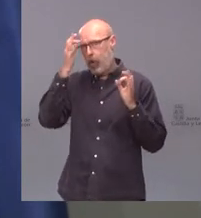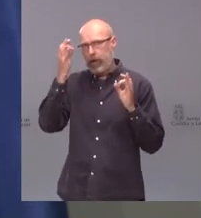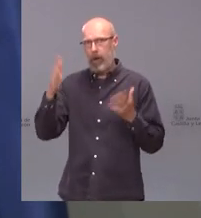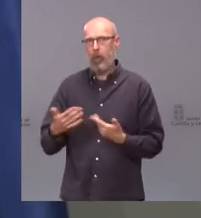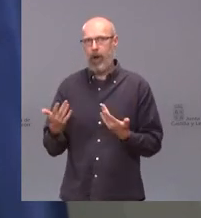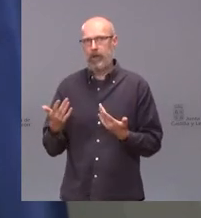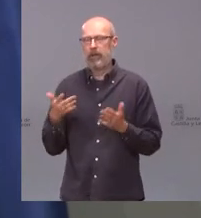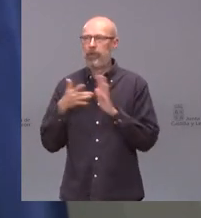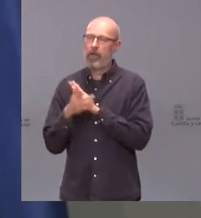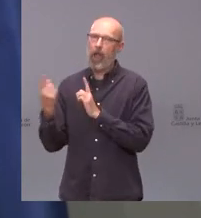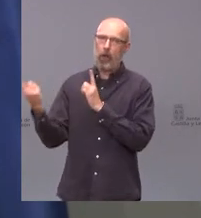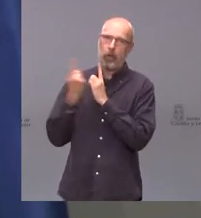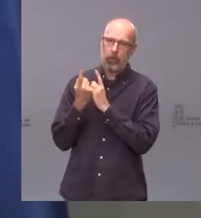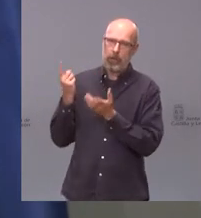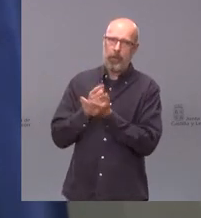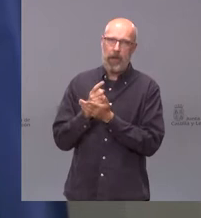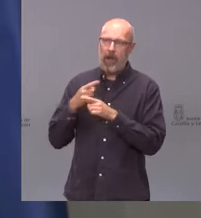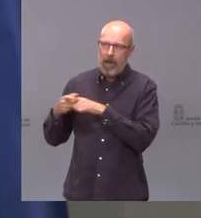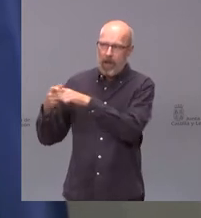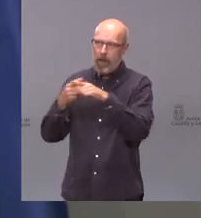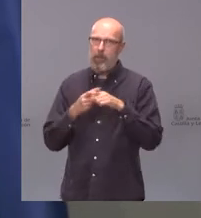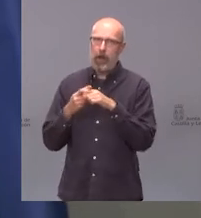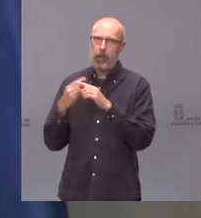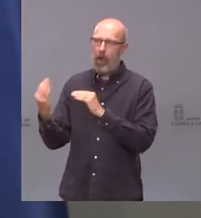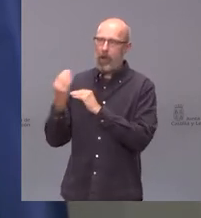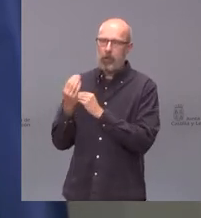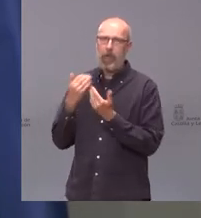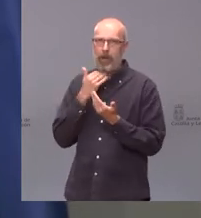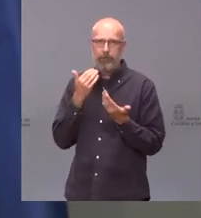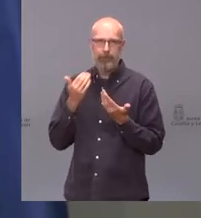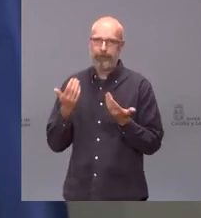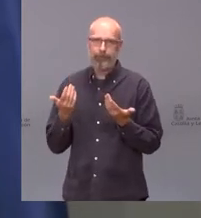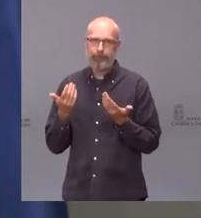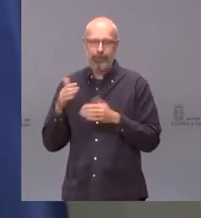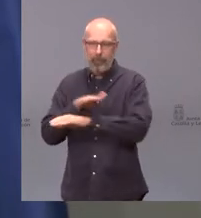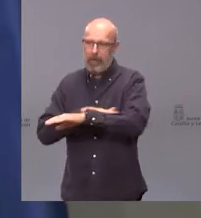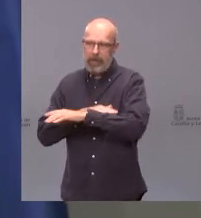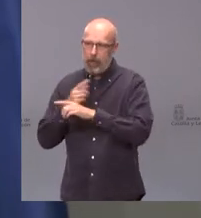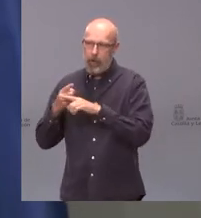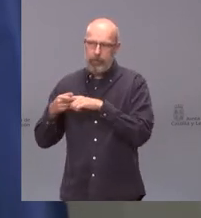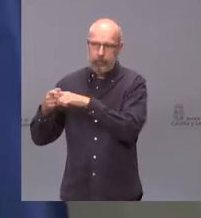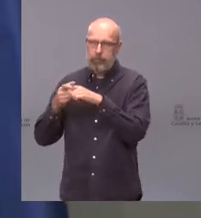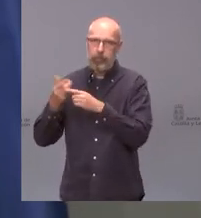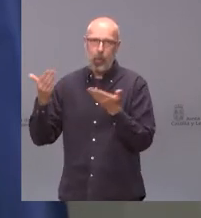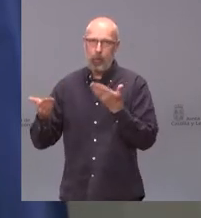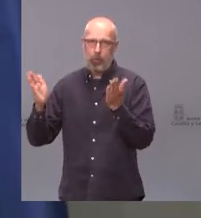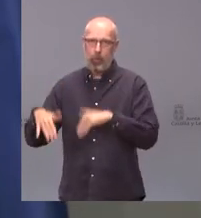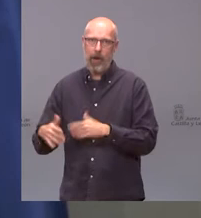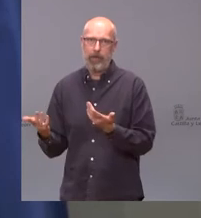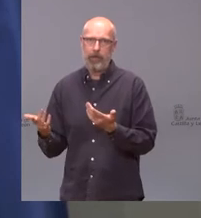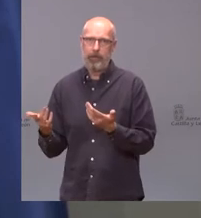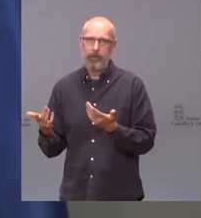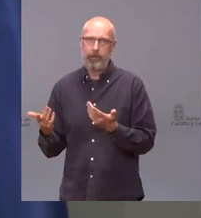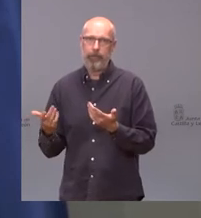agresión en el reparto de las ayudas. La verdad es que el Ministerio, no sabemos si es de medioambiente, pero, desde luego, de reto demográfico